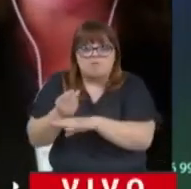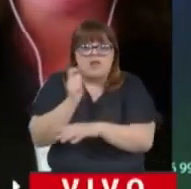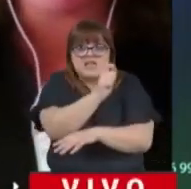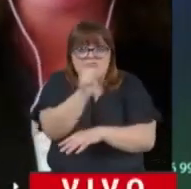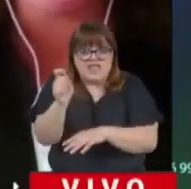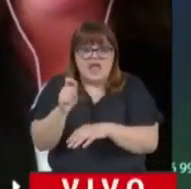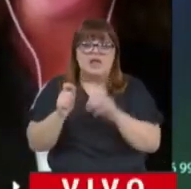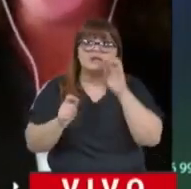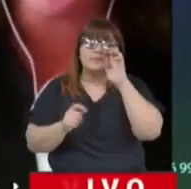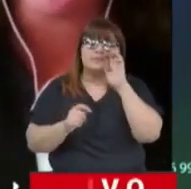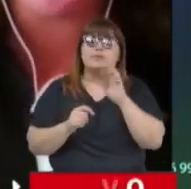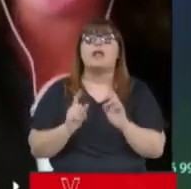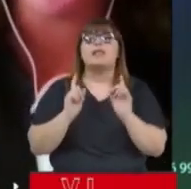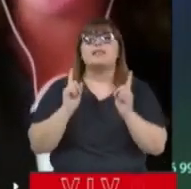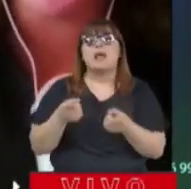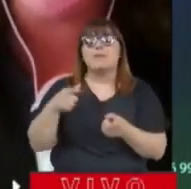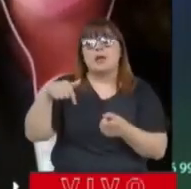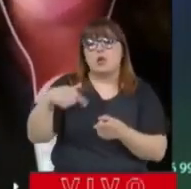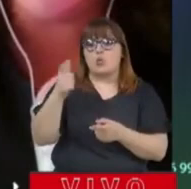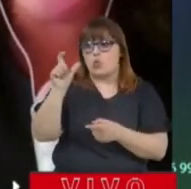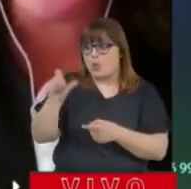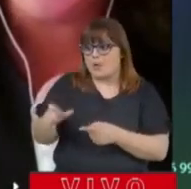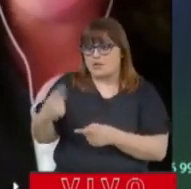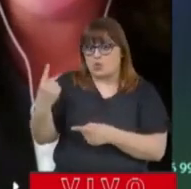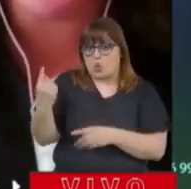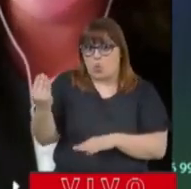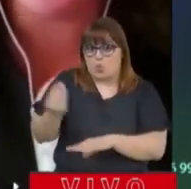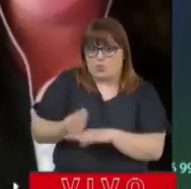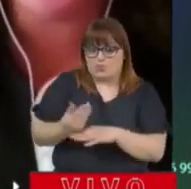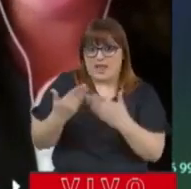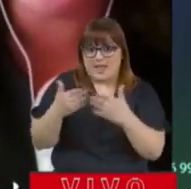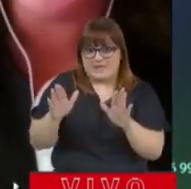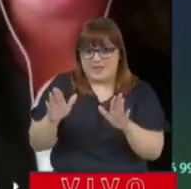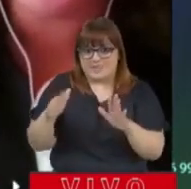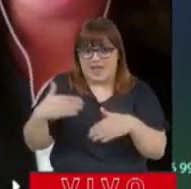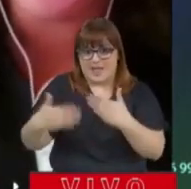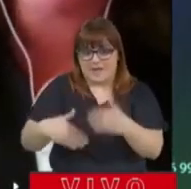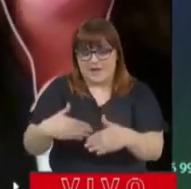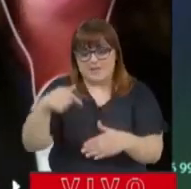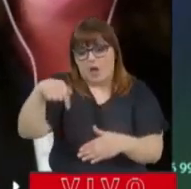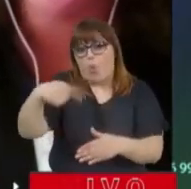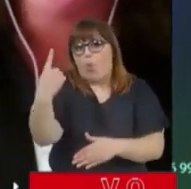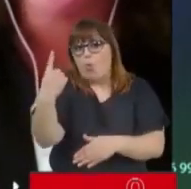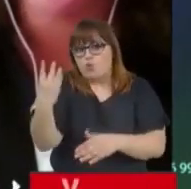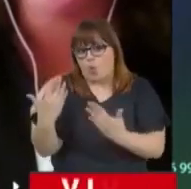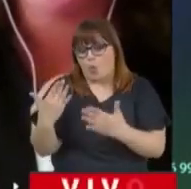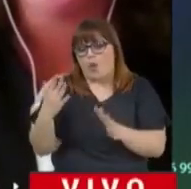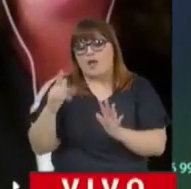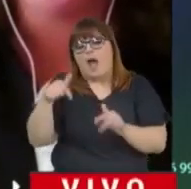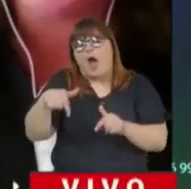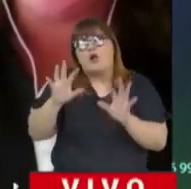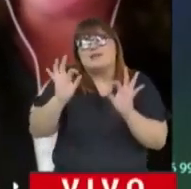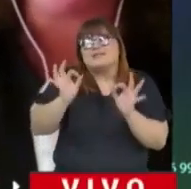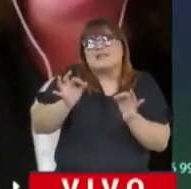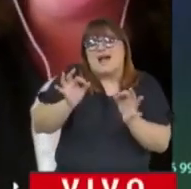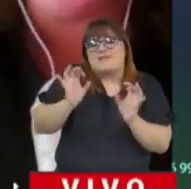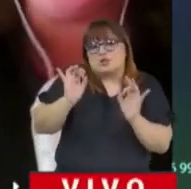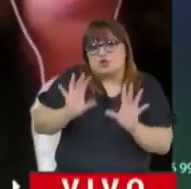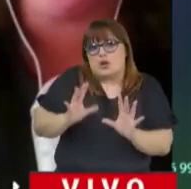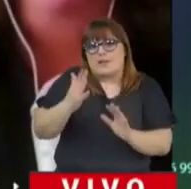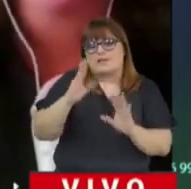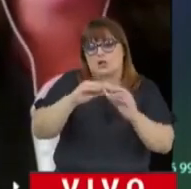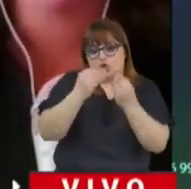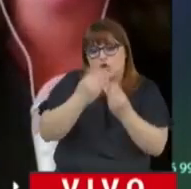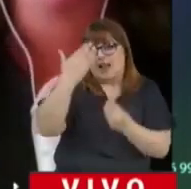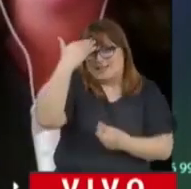Bueno, sí, se puede sumar uno de ellos de La Libertad Avanza, es lo que se sabe hasta ahora. De los